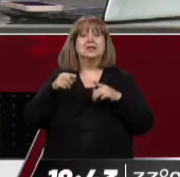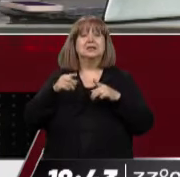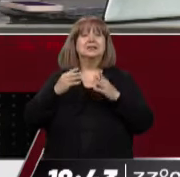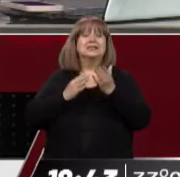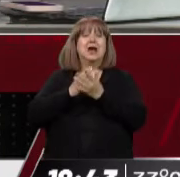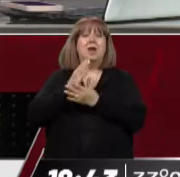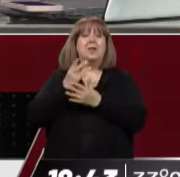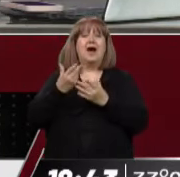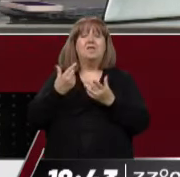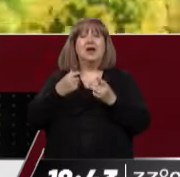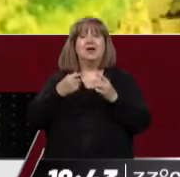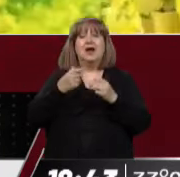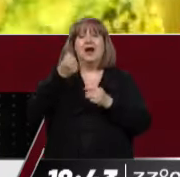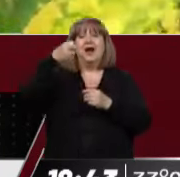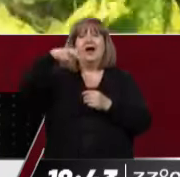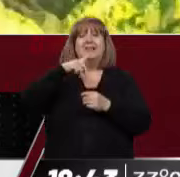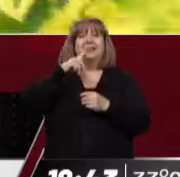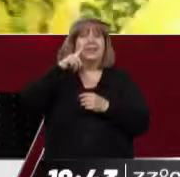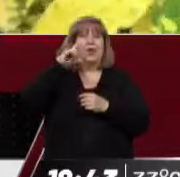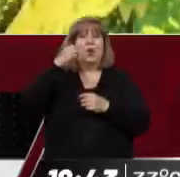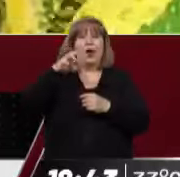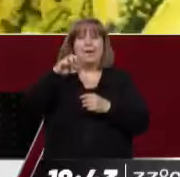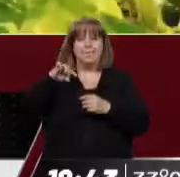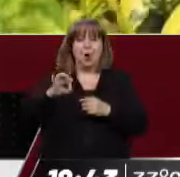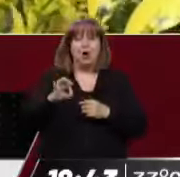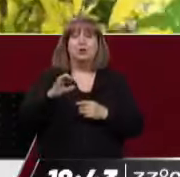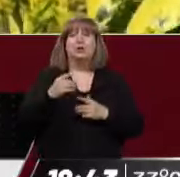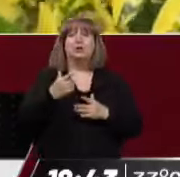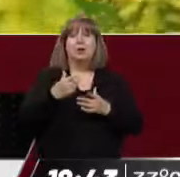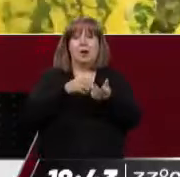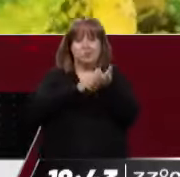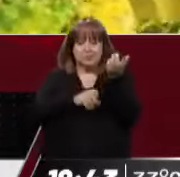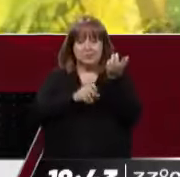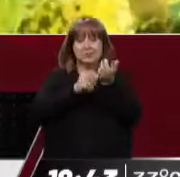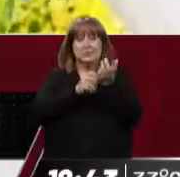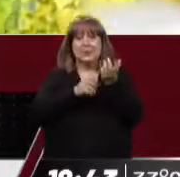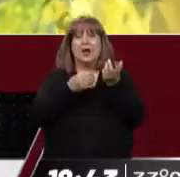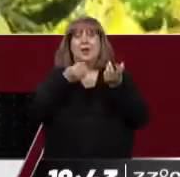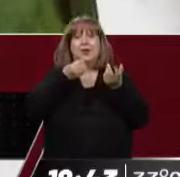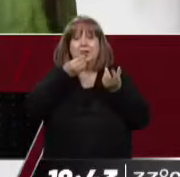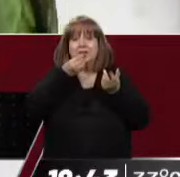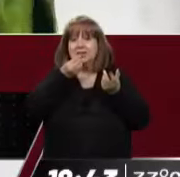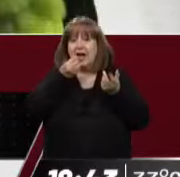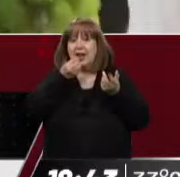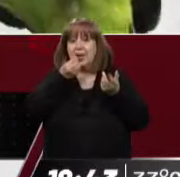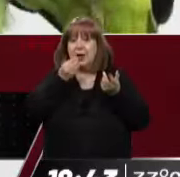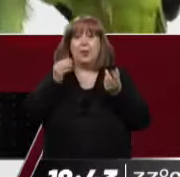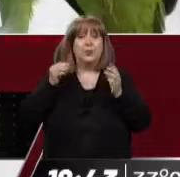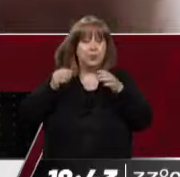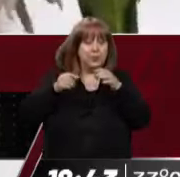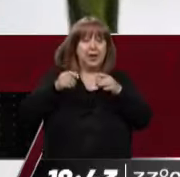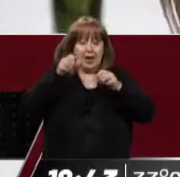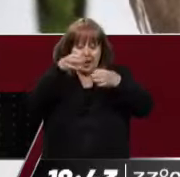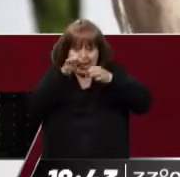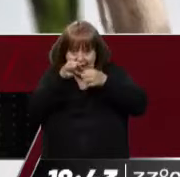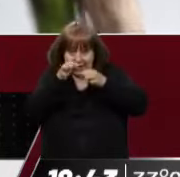pruebas de anticuerpos para ser más específico, porque a veces el escuto, o sea, el cultivo de la sangre o de la saliva de la persona,